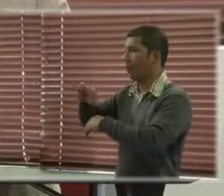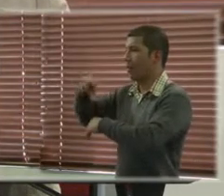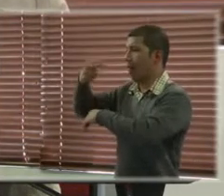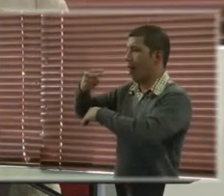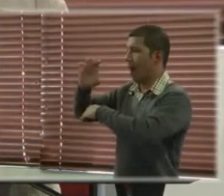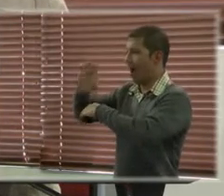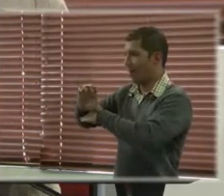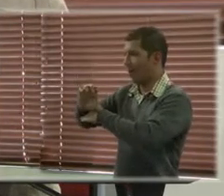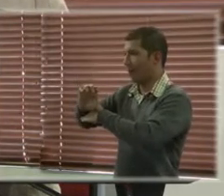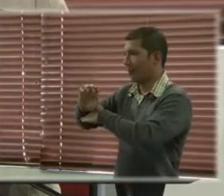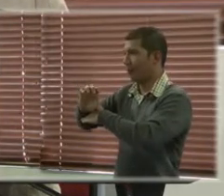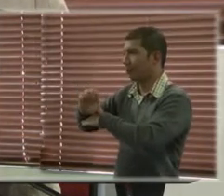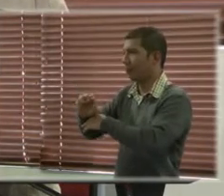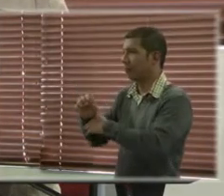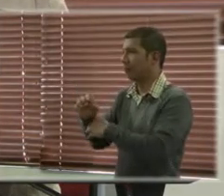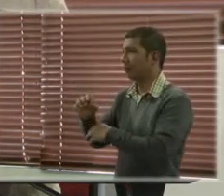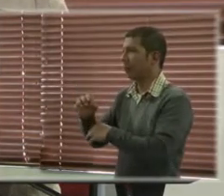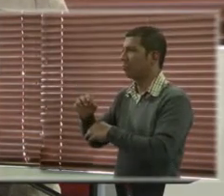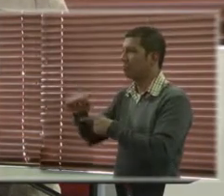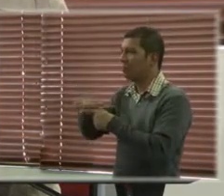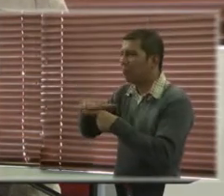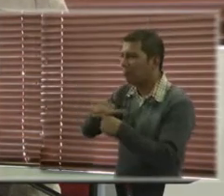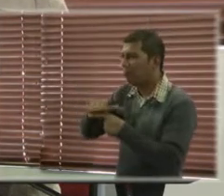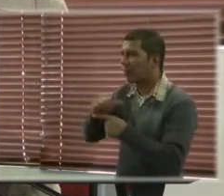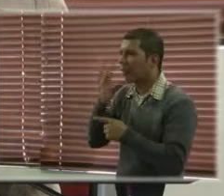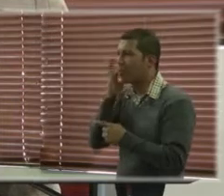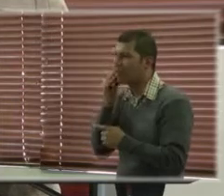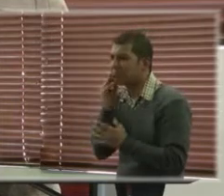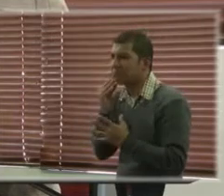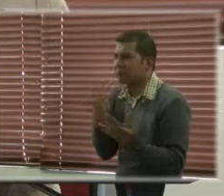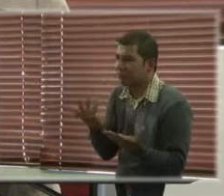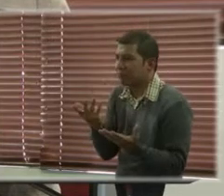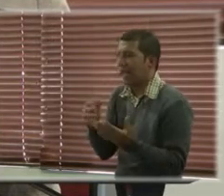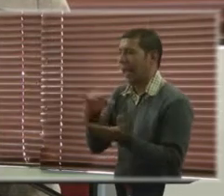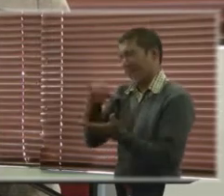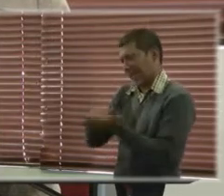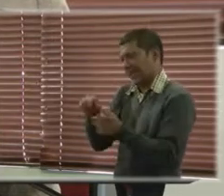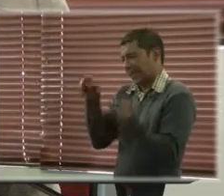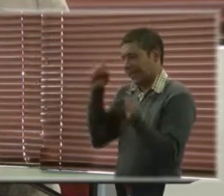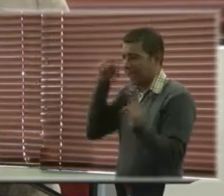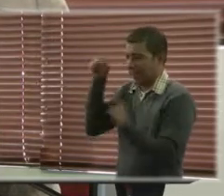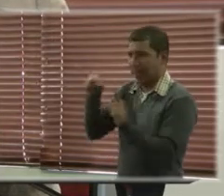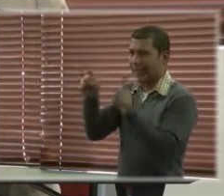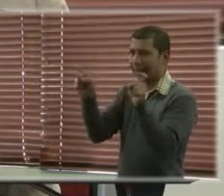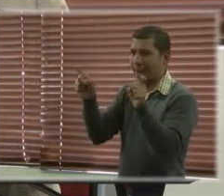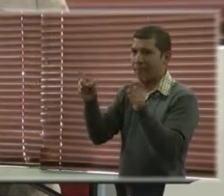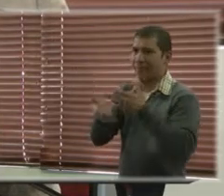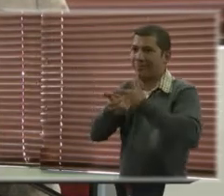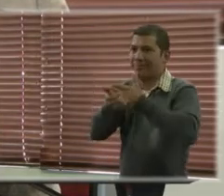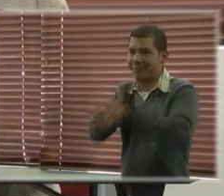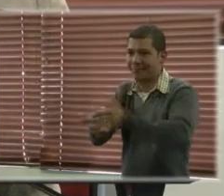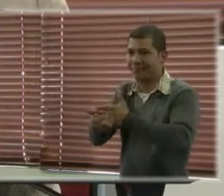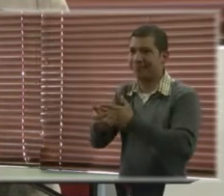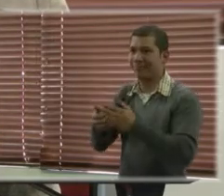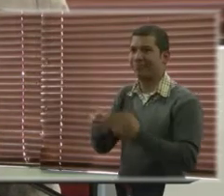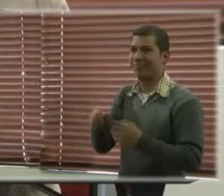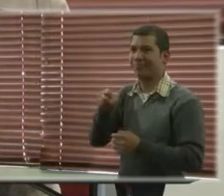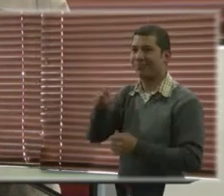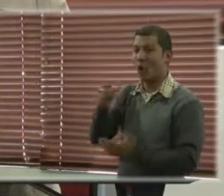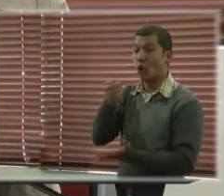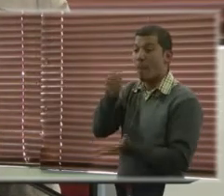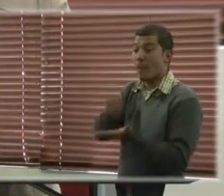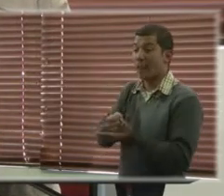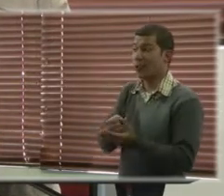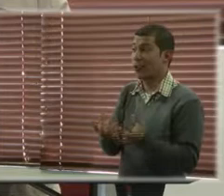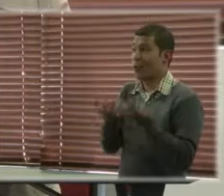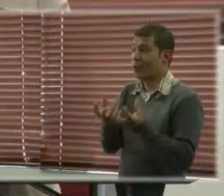Entonces, preguntas sobre las otras prácticas documentadas o sobre la metodología en sí misma, son bienvenidas y cualquiera que sea sobre el sistema de Naciones